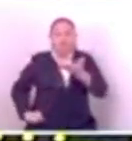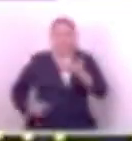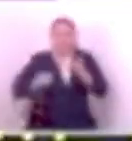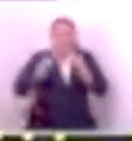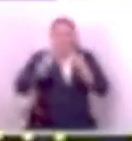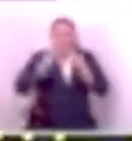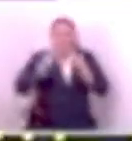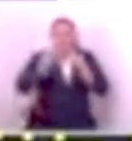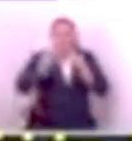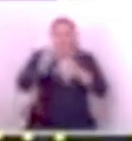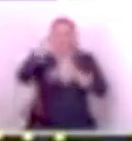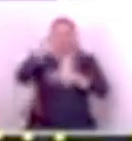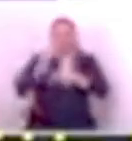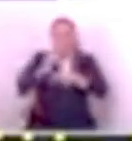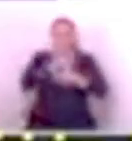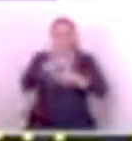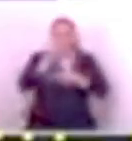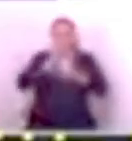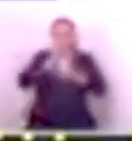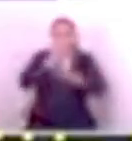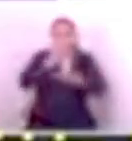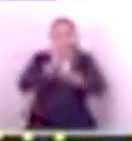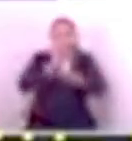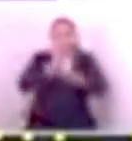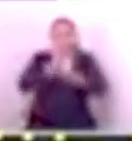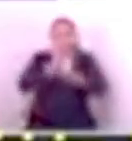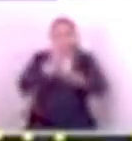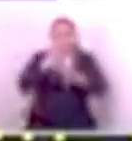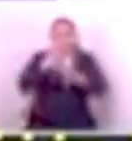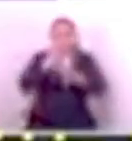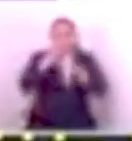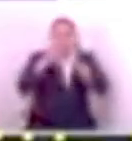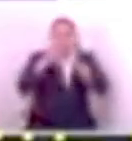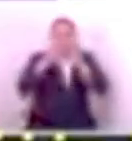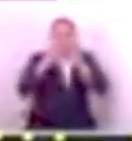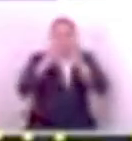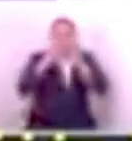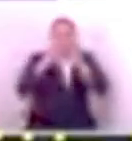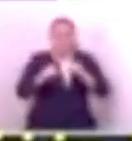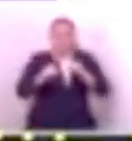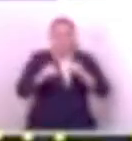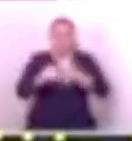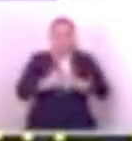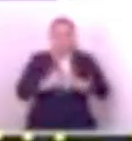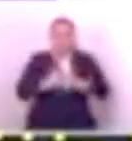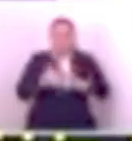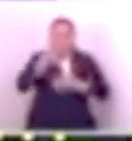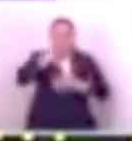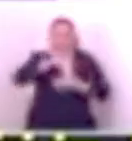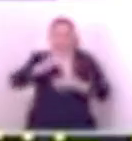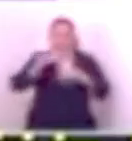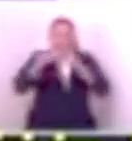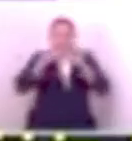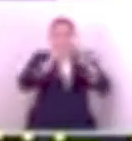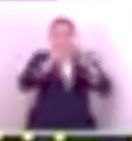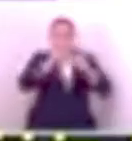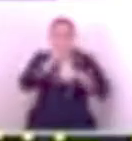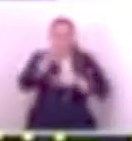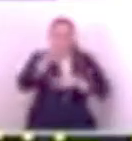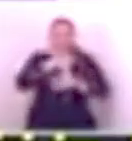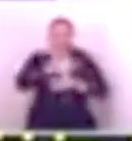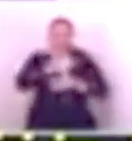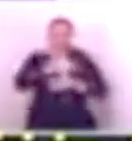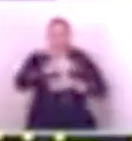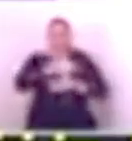de estas palabras? ¿Será de que definitivamente hay que creerle el discurso? Porque ya es un diputado independiente. Ya